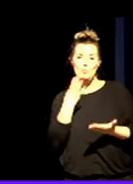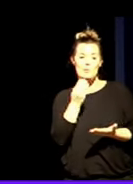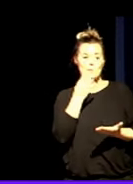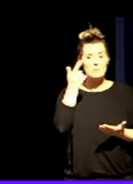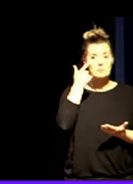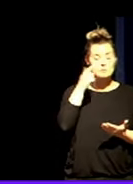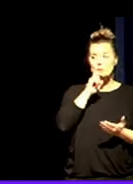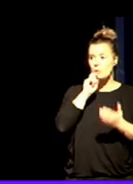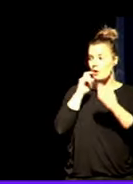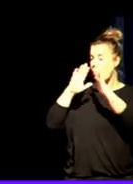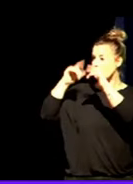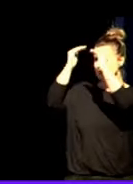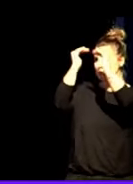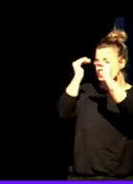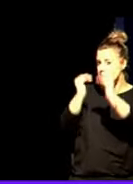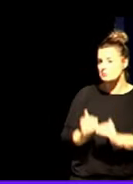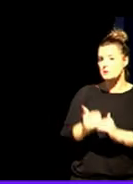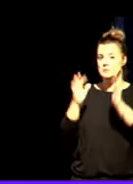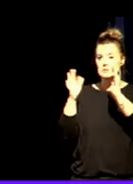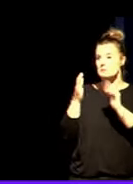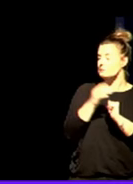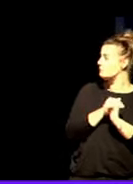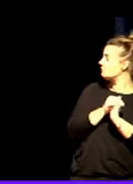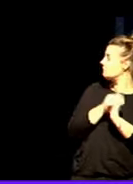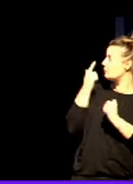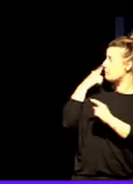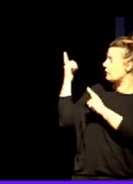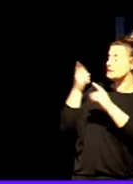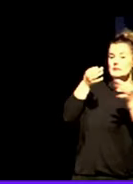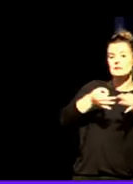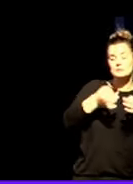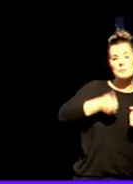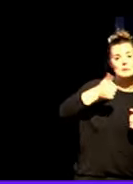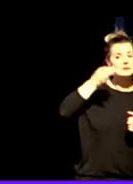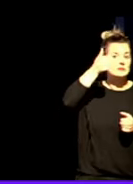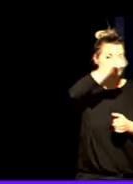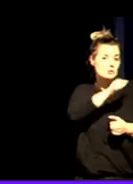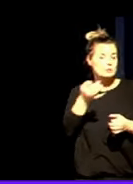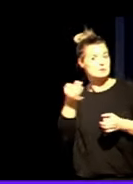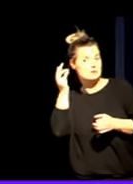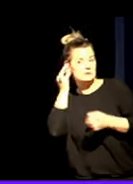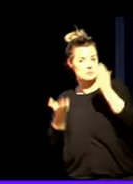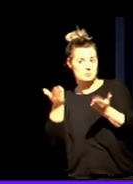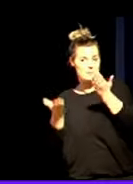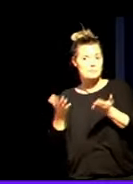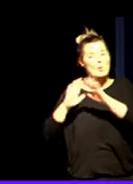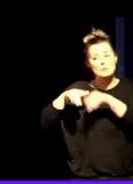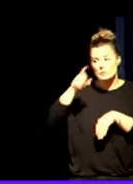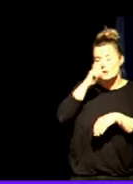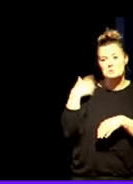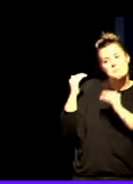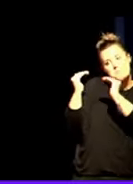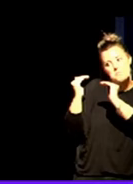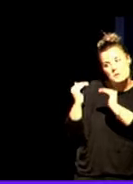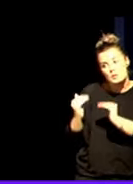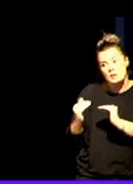se han mantenido en torno a 50-60 personas, siempre más chicos que chicas, y en los últimos años han bajado un poquito. Probablemente puede ser que el año que